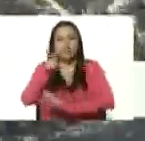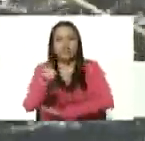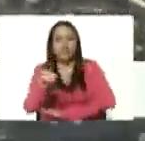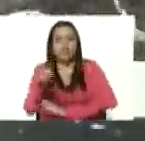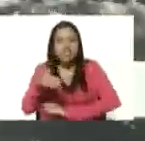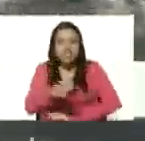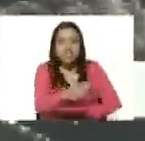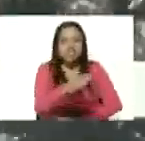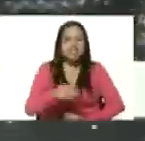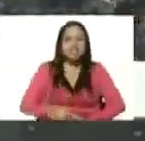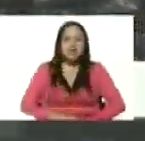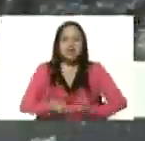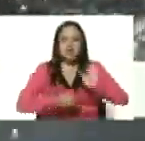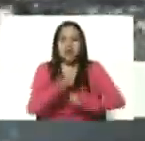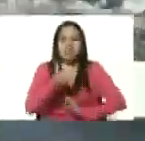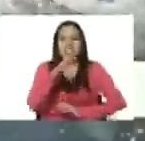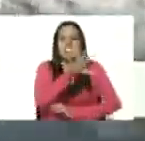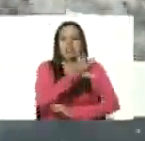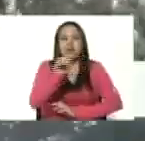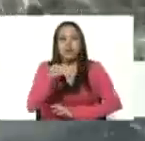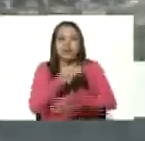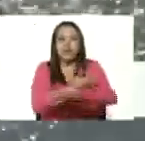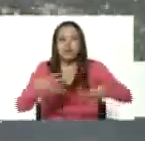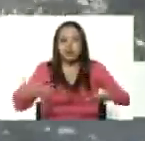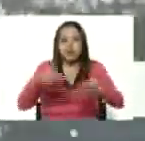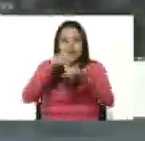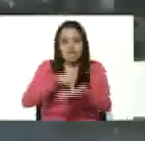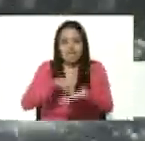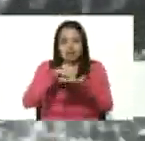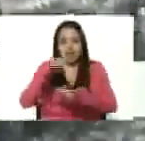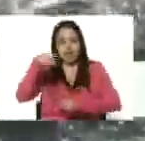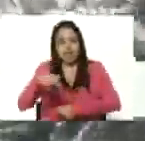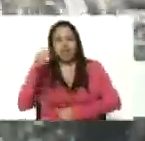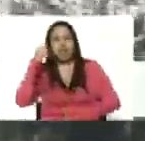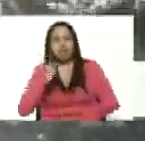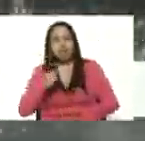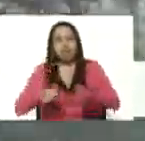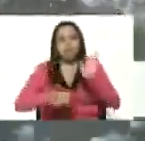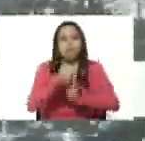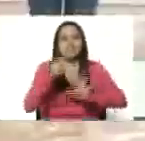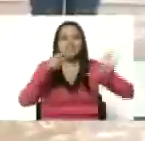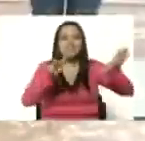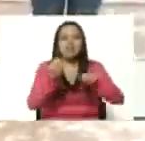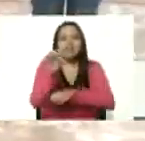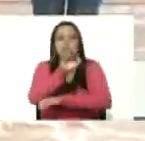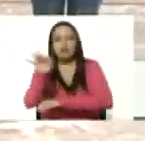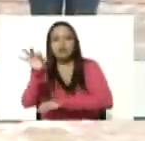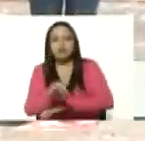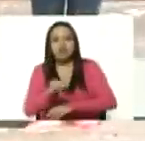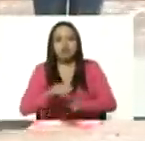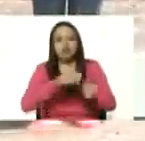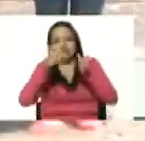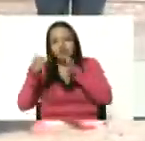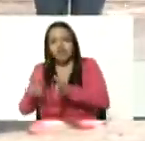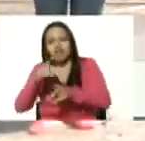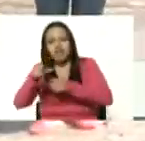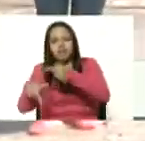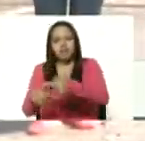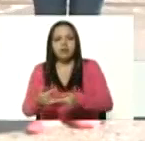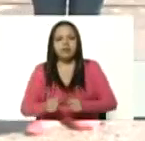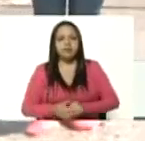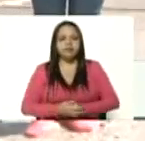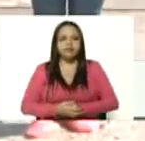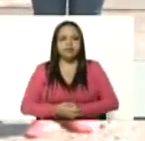superó más de 50 millones de kilos siendo el estado Sucre el que aportó el 70% seguidamente mi comandante en jefe la